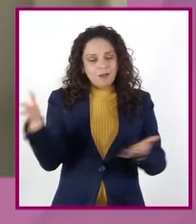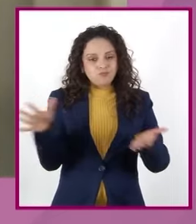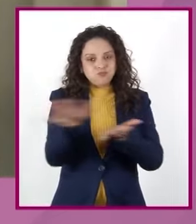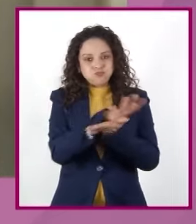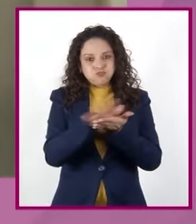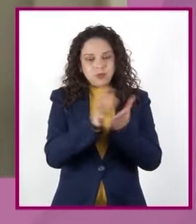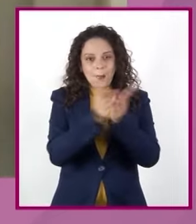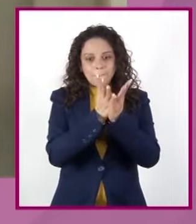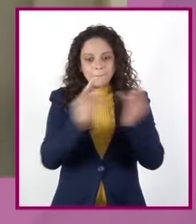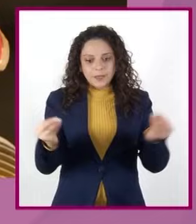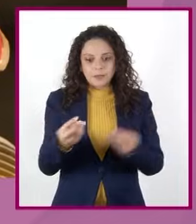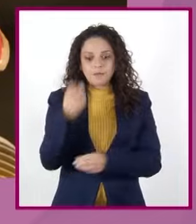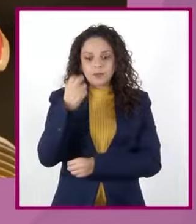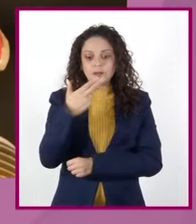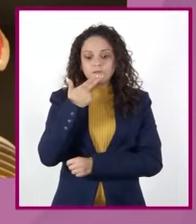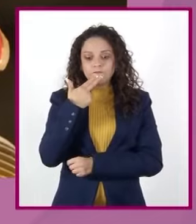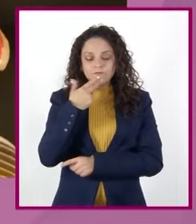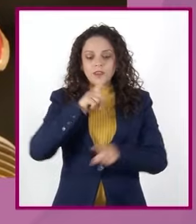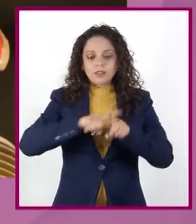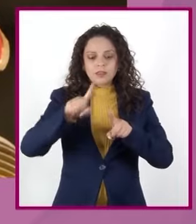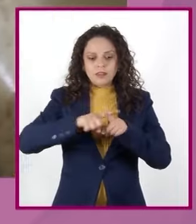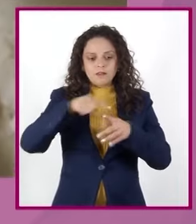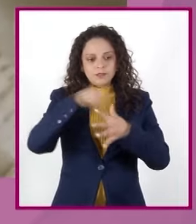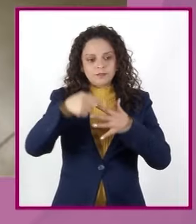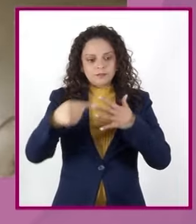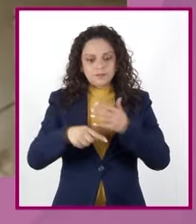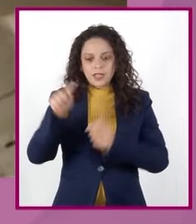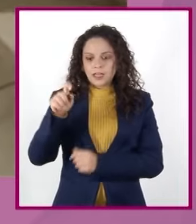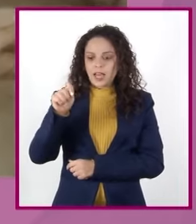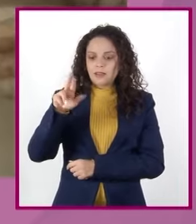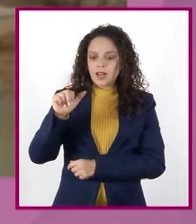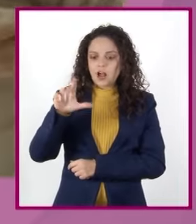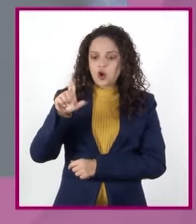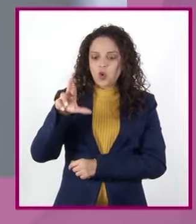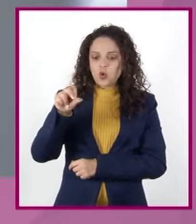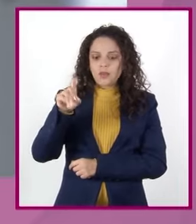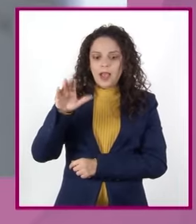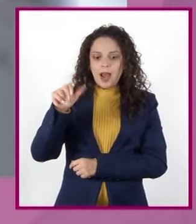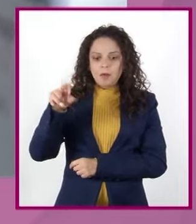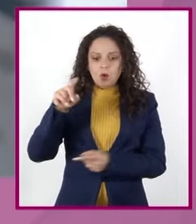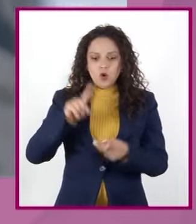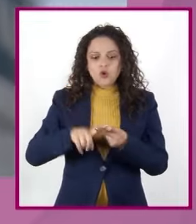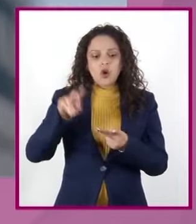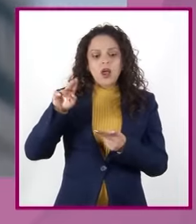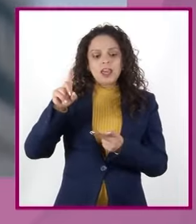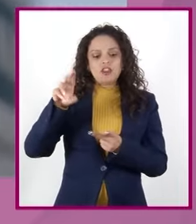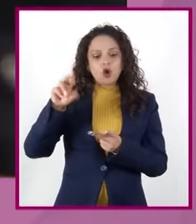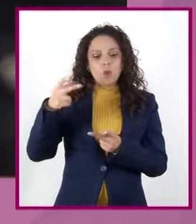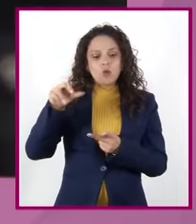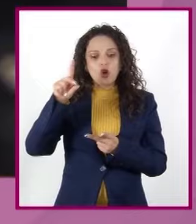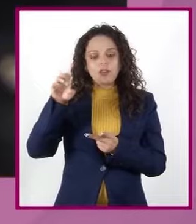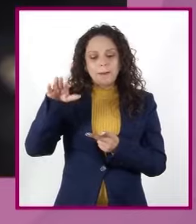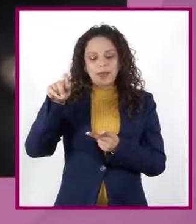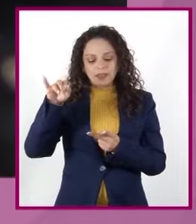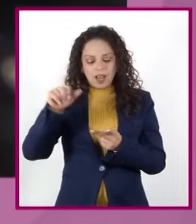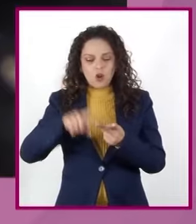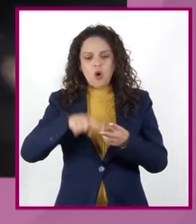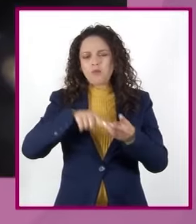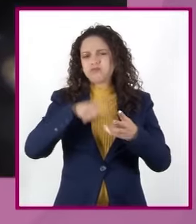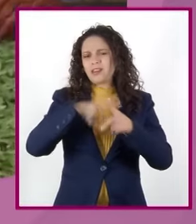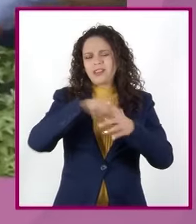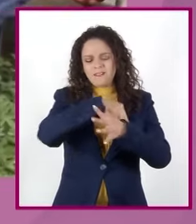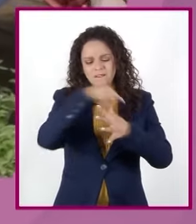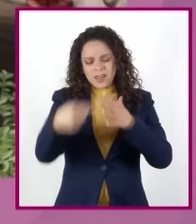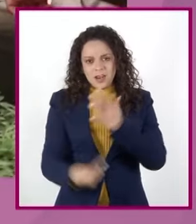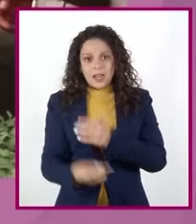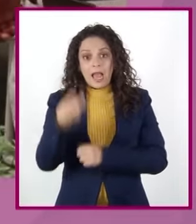cloroflorocarbonos, tetracloruro de carbono, alones y bromuro de metilo Estos logros son